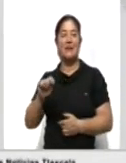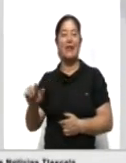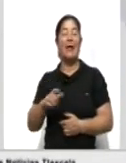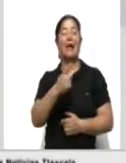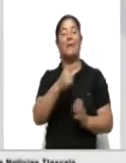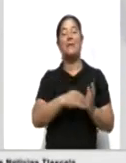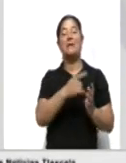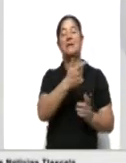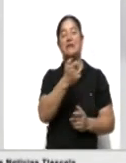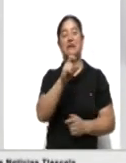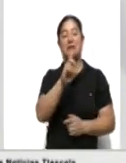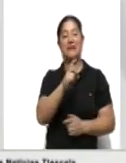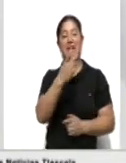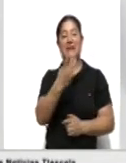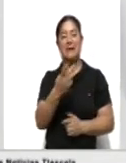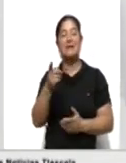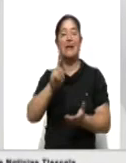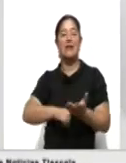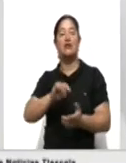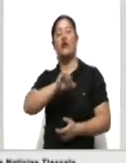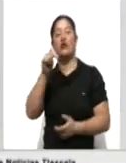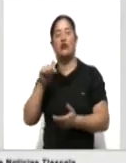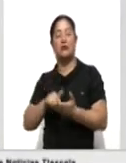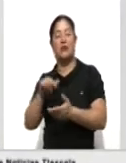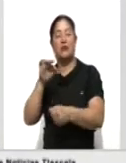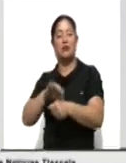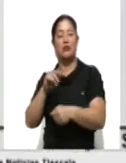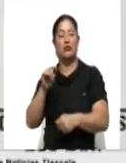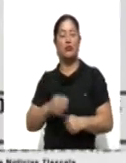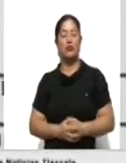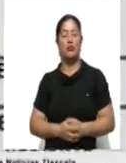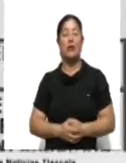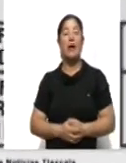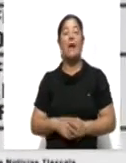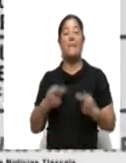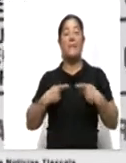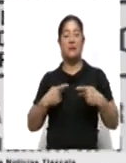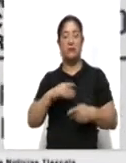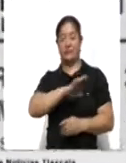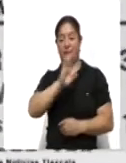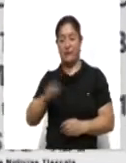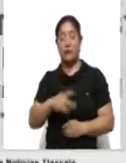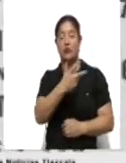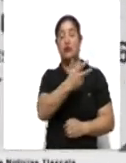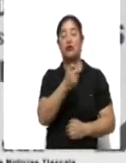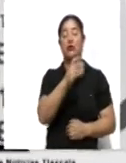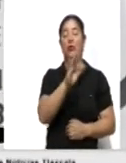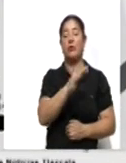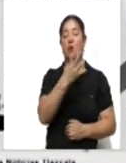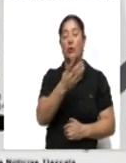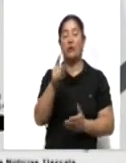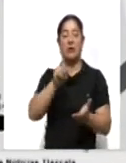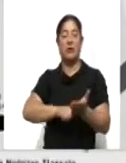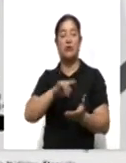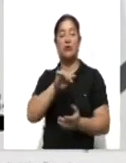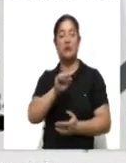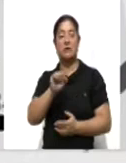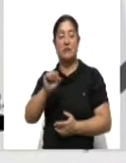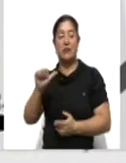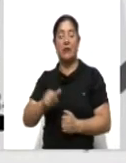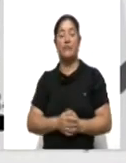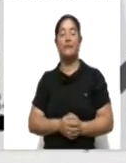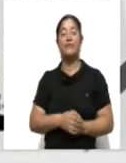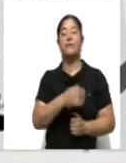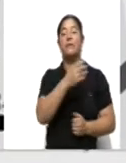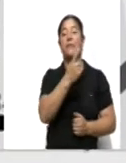1.733 en otros espacios médicos. Mientras, del total de fallecimientos, 844 se han registrado en la